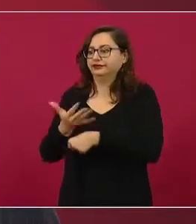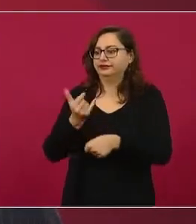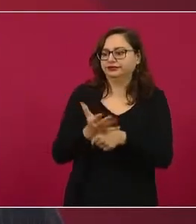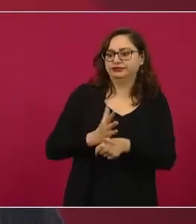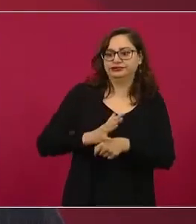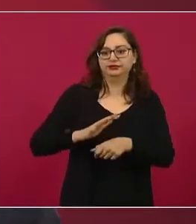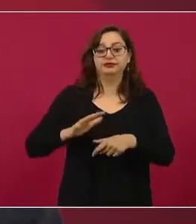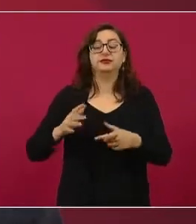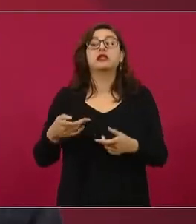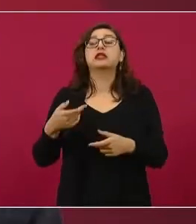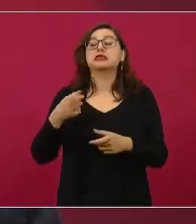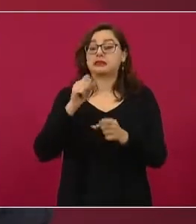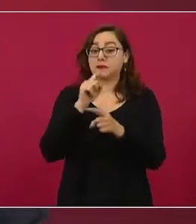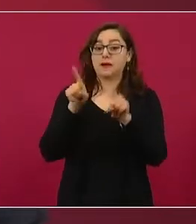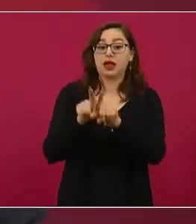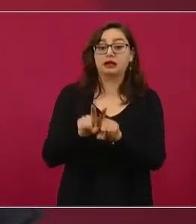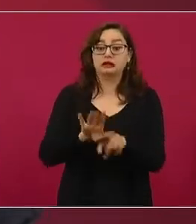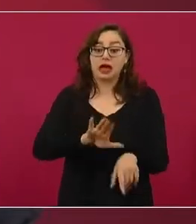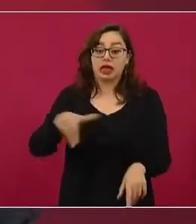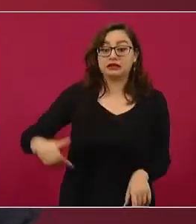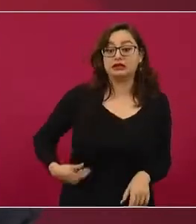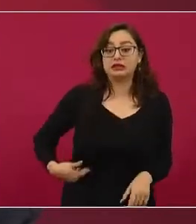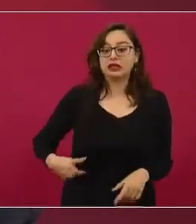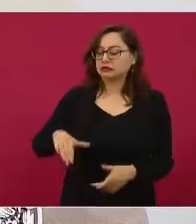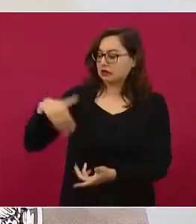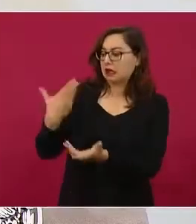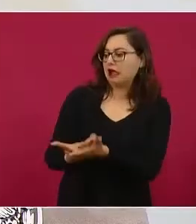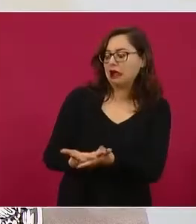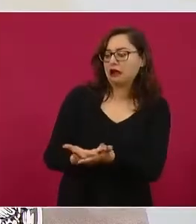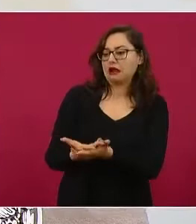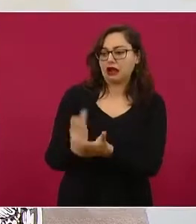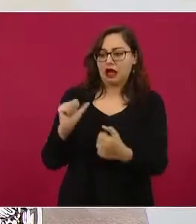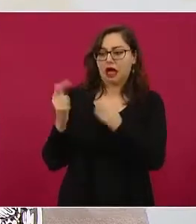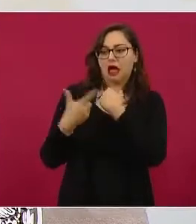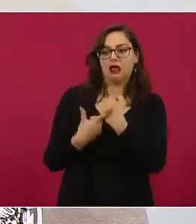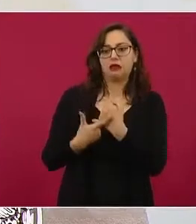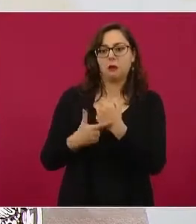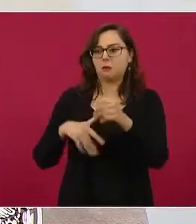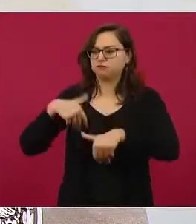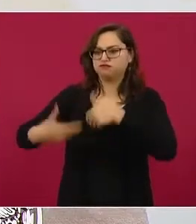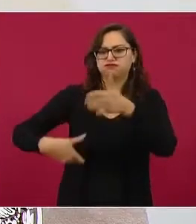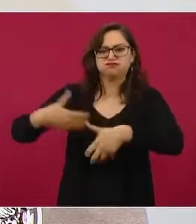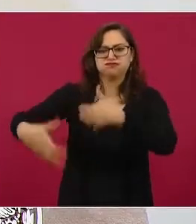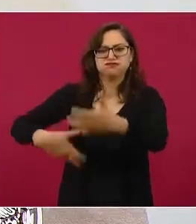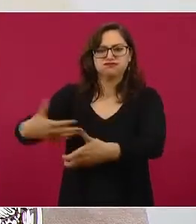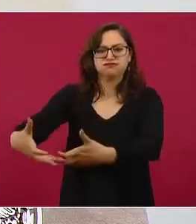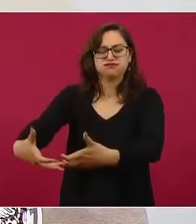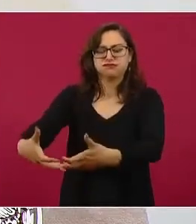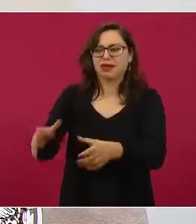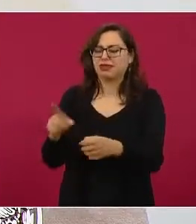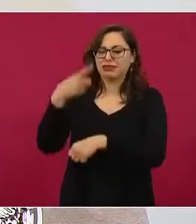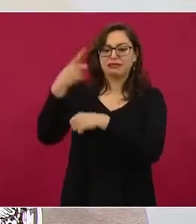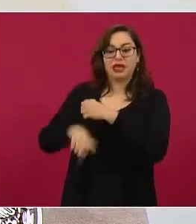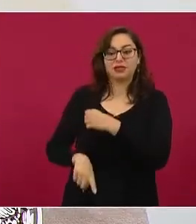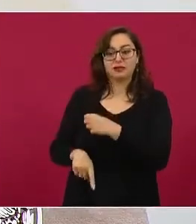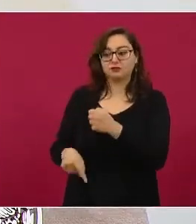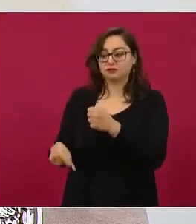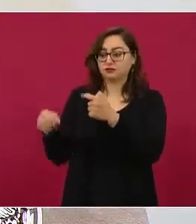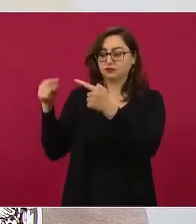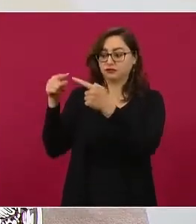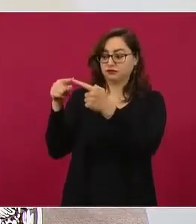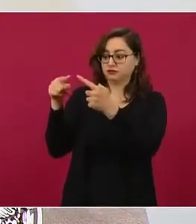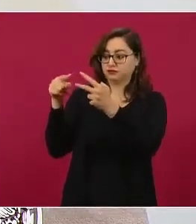edificio, pero además puedo hacer que alguien se caiga y causarle un daño y causar daño a todos. Entonces, estos tres